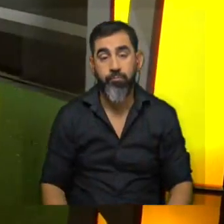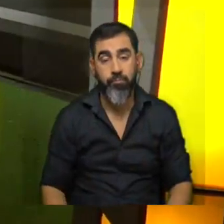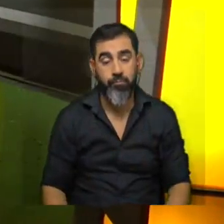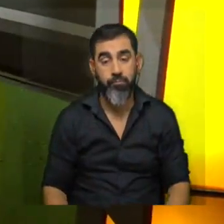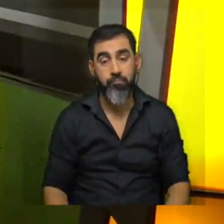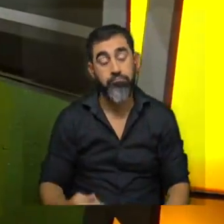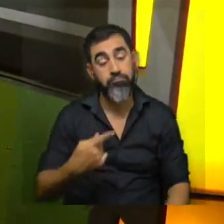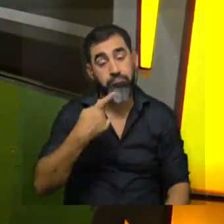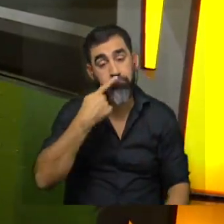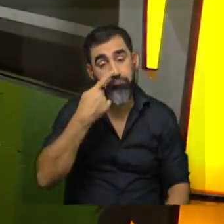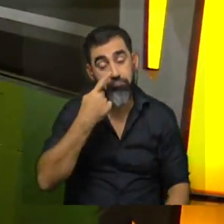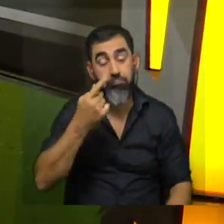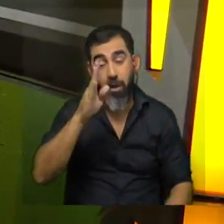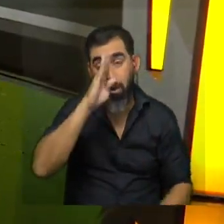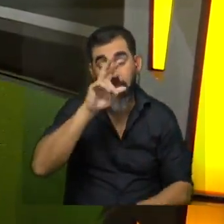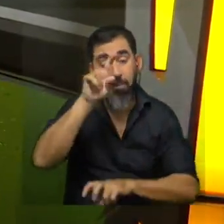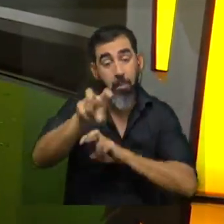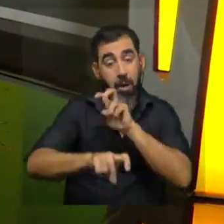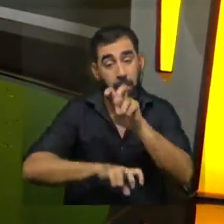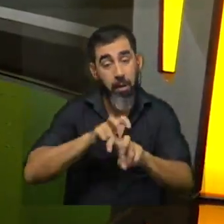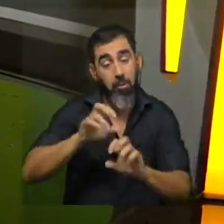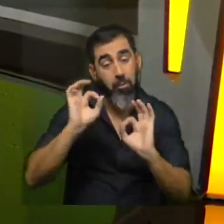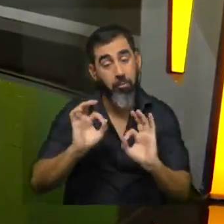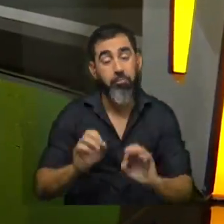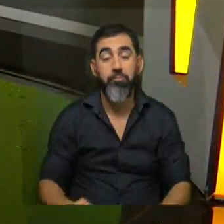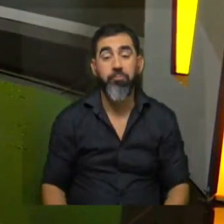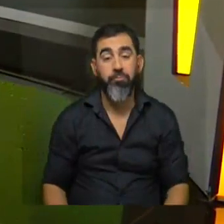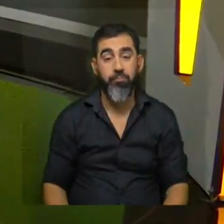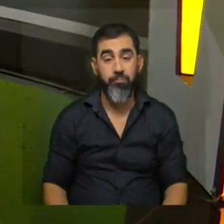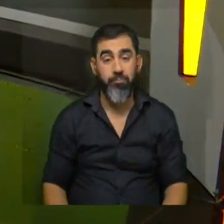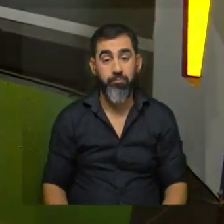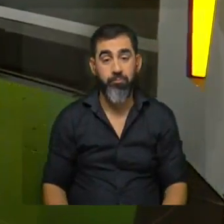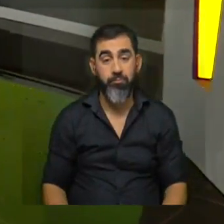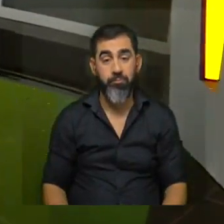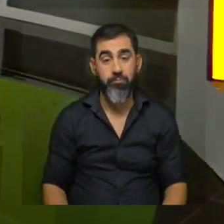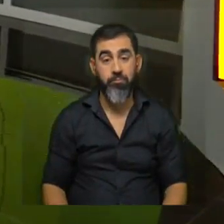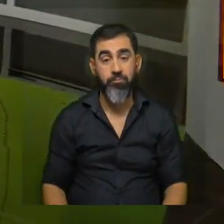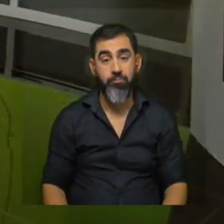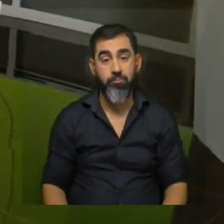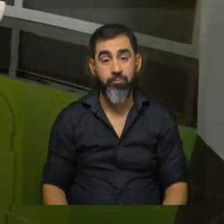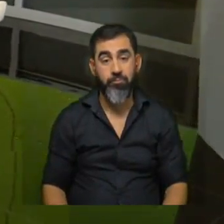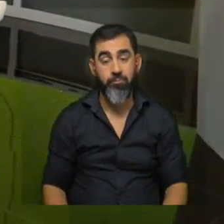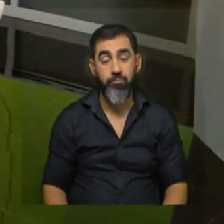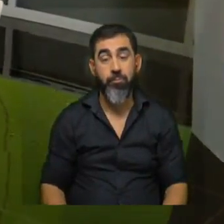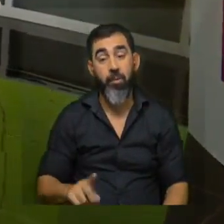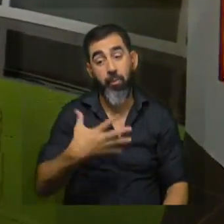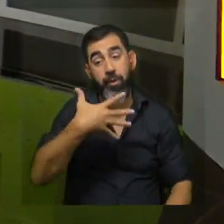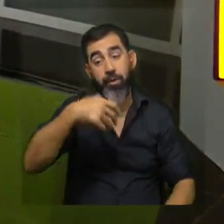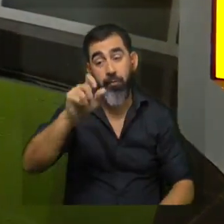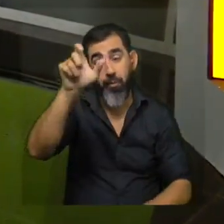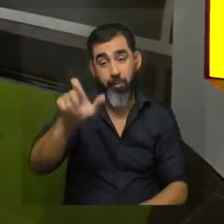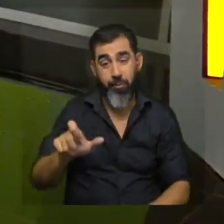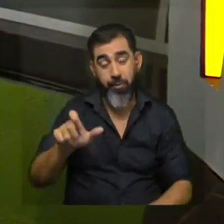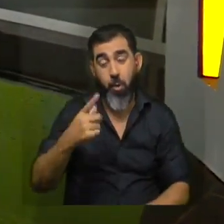y lo aprendimos yendo al parque Rodó ¿no te parece? bien bien a ver de hecho la próxima vez que vas al parque lo llamo Ernesto totalmente bueno y en la